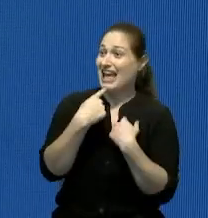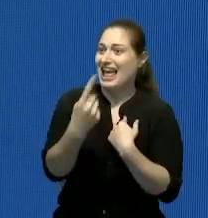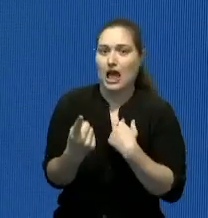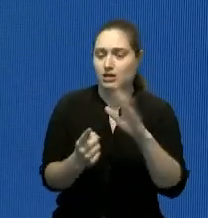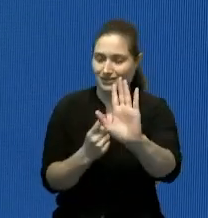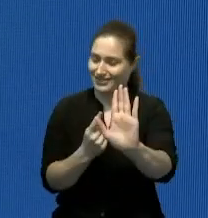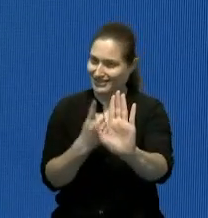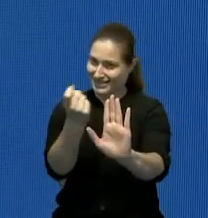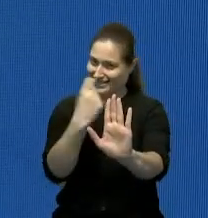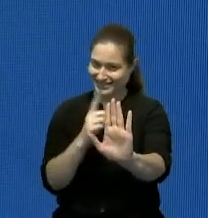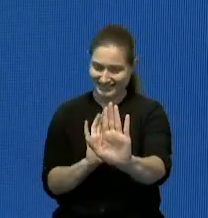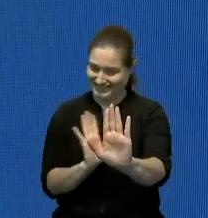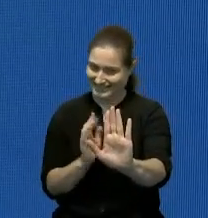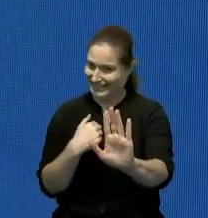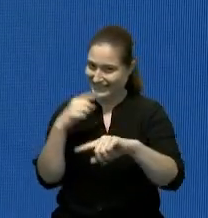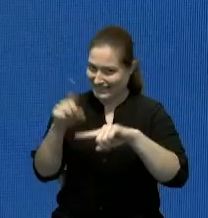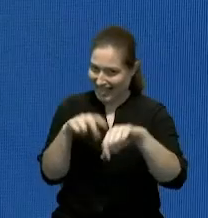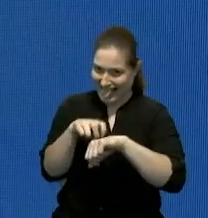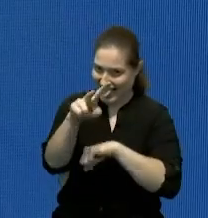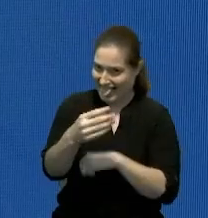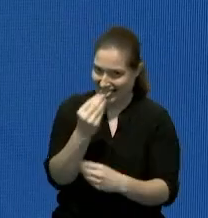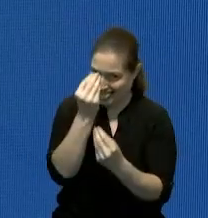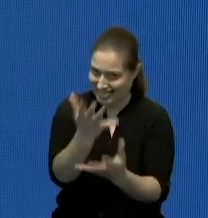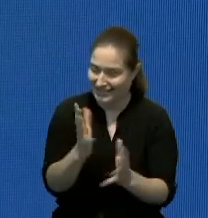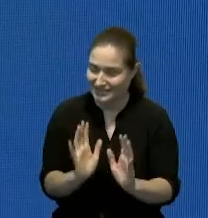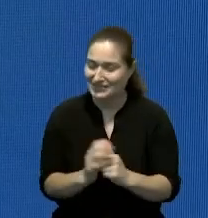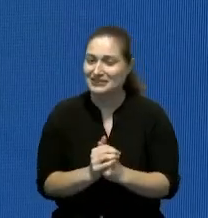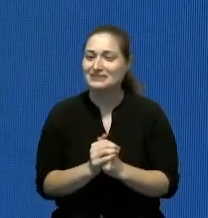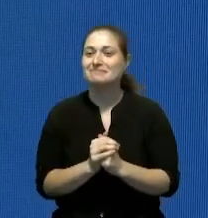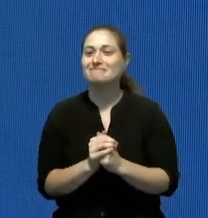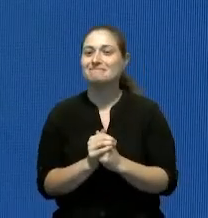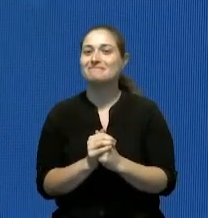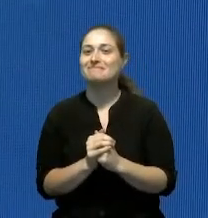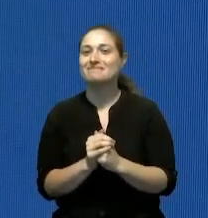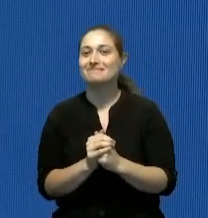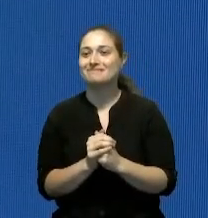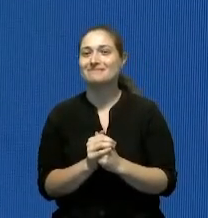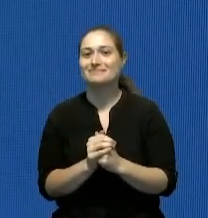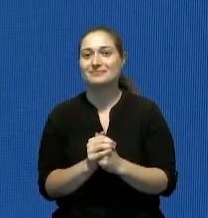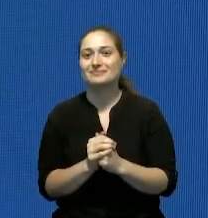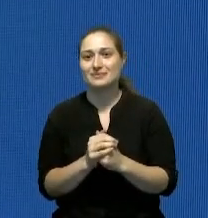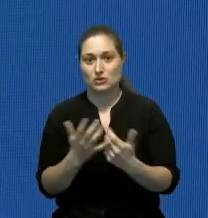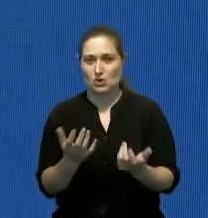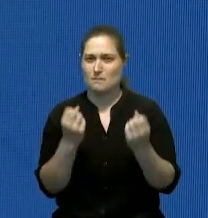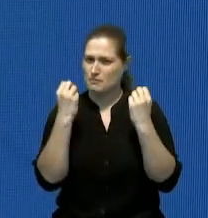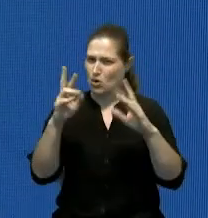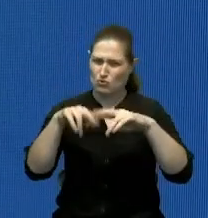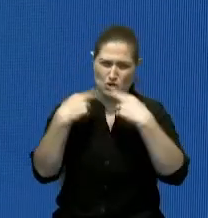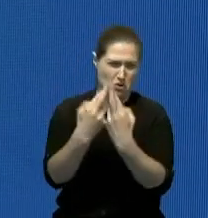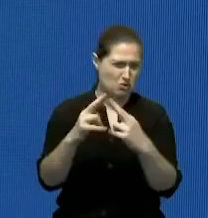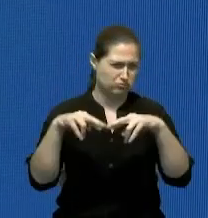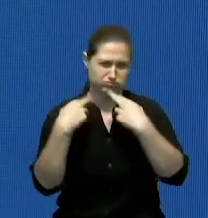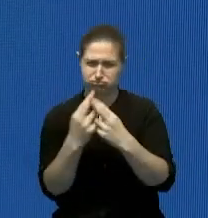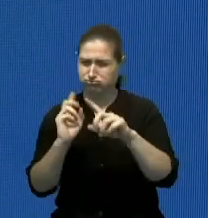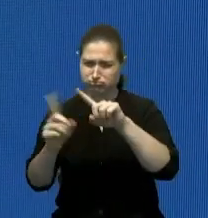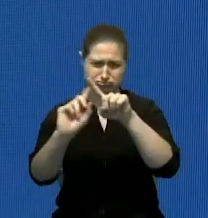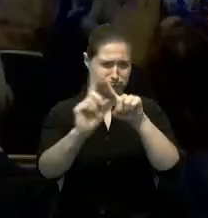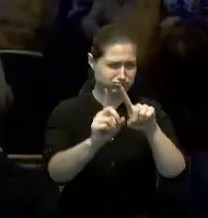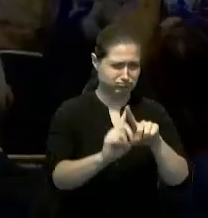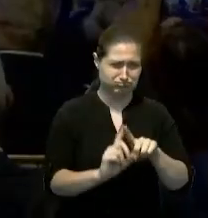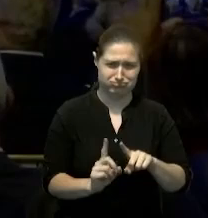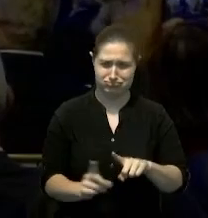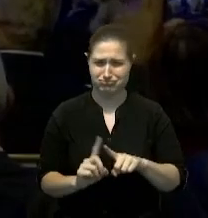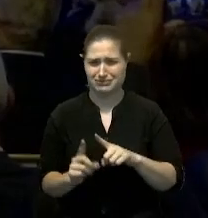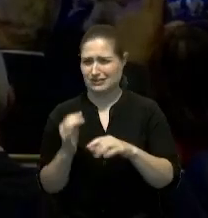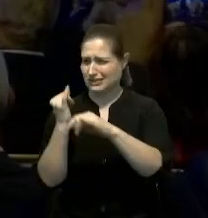y vamos a tenemos muchas reuniones bilaterales de diversas